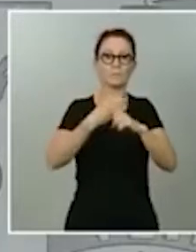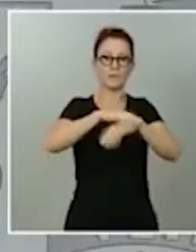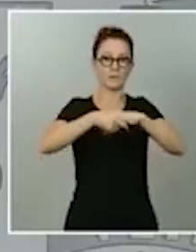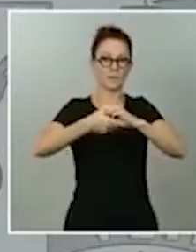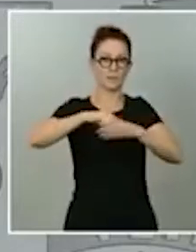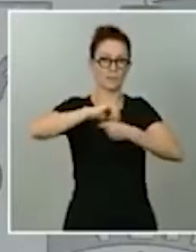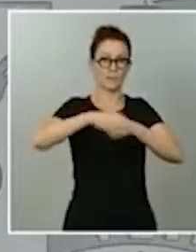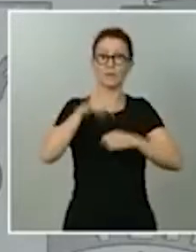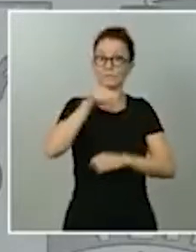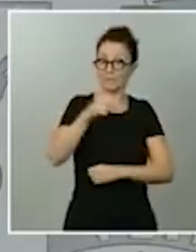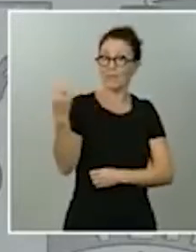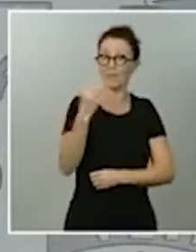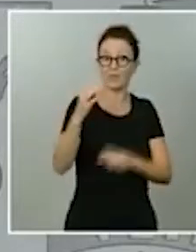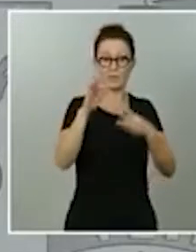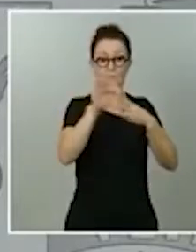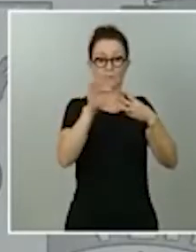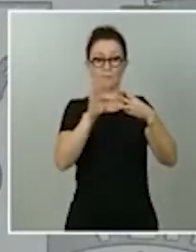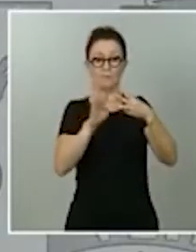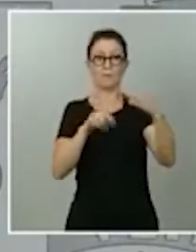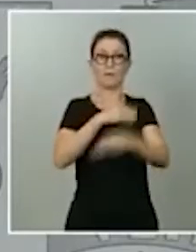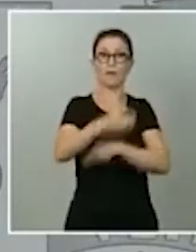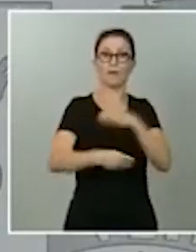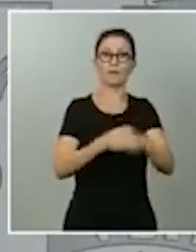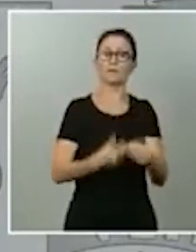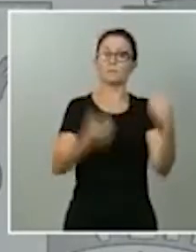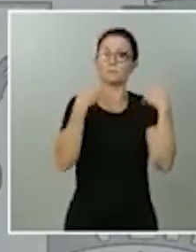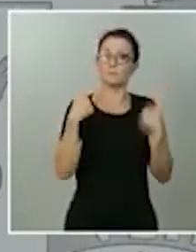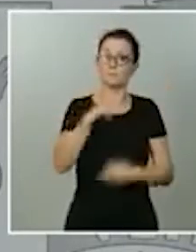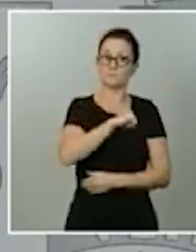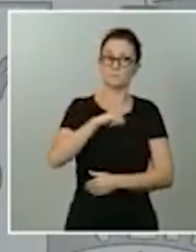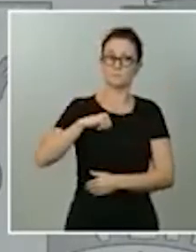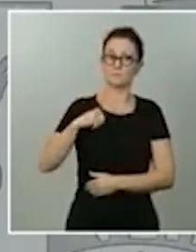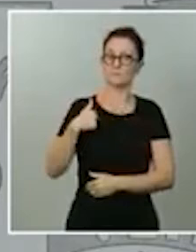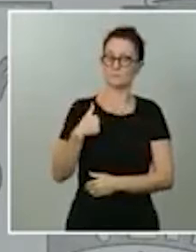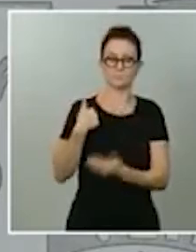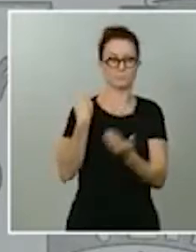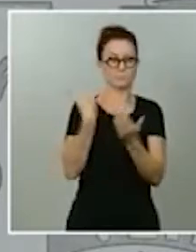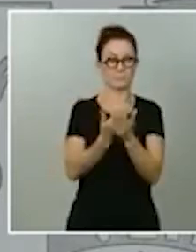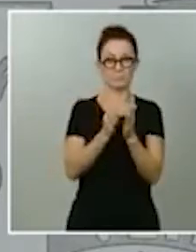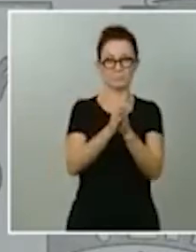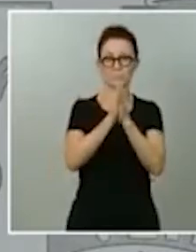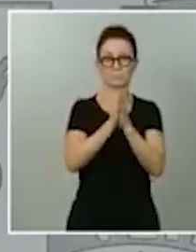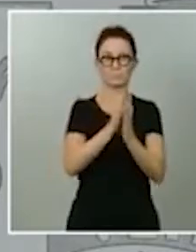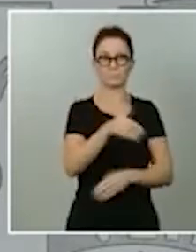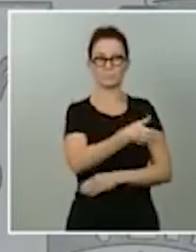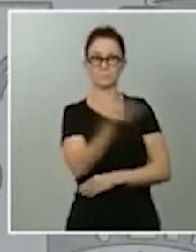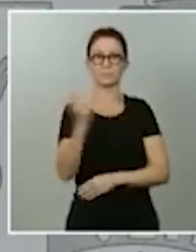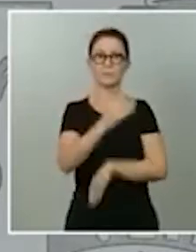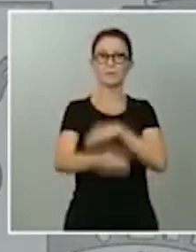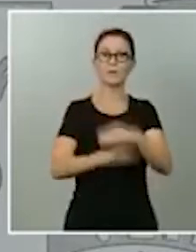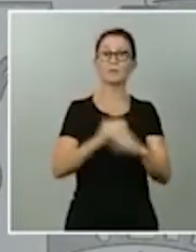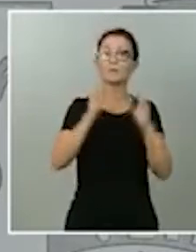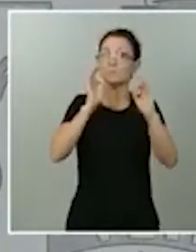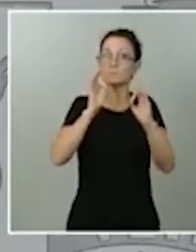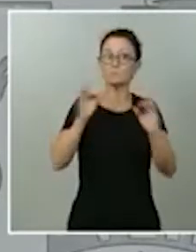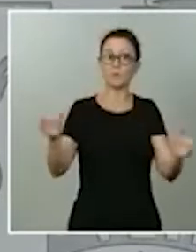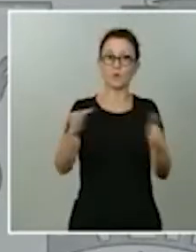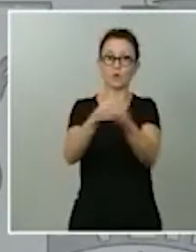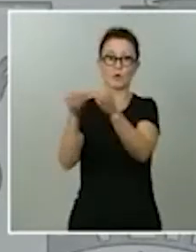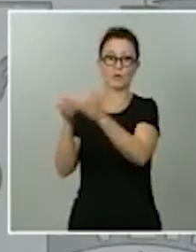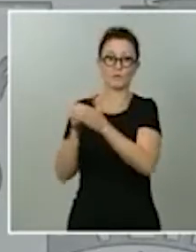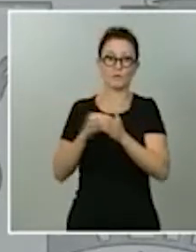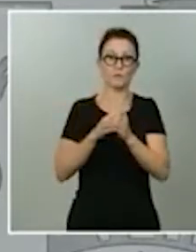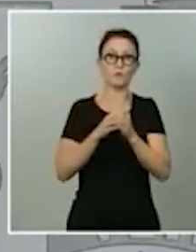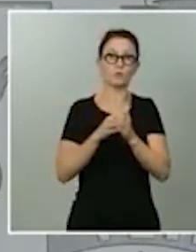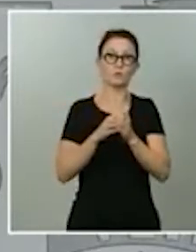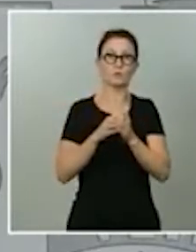Por tanto, hay una responsabilidad individual a la que apelo sobre todo a aquellos colectivos que ahora mismo se están convirtiendo en